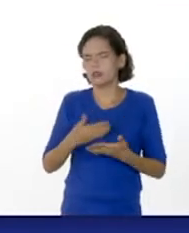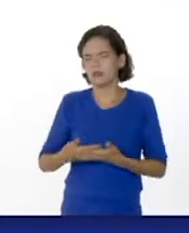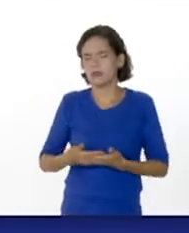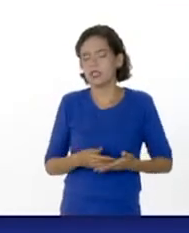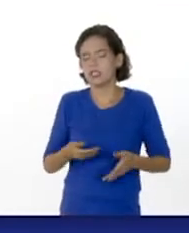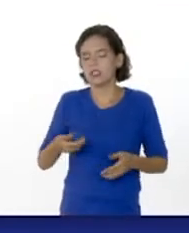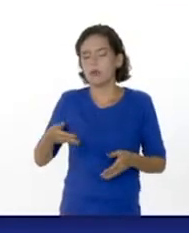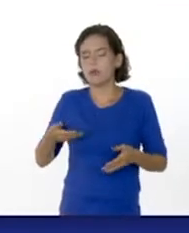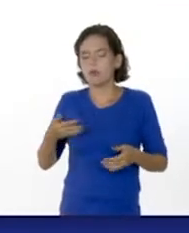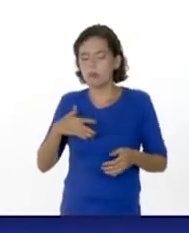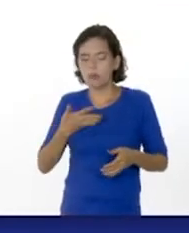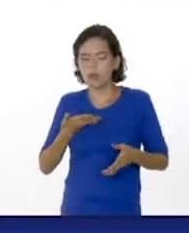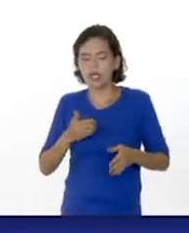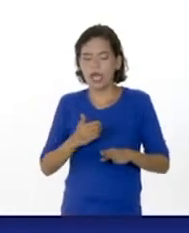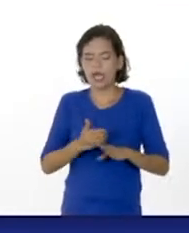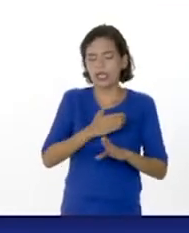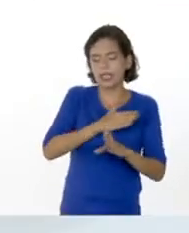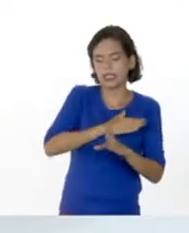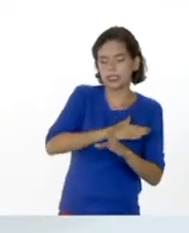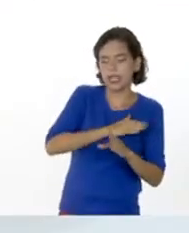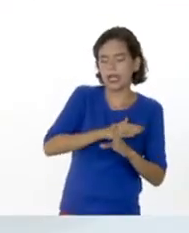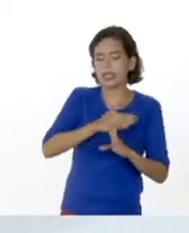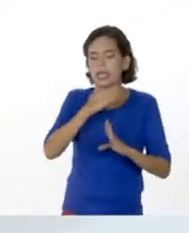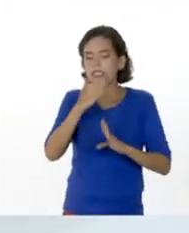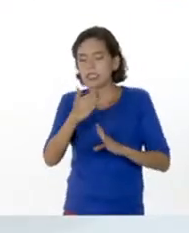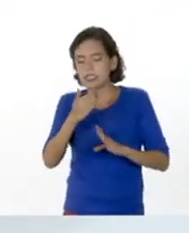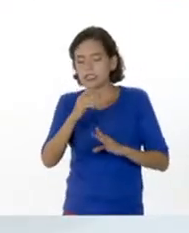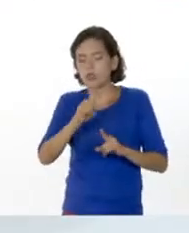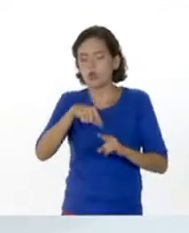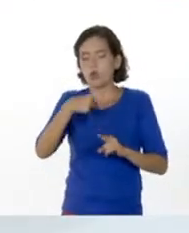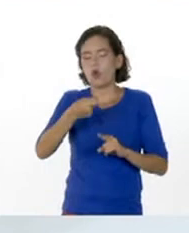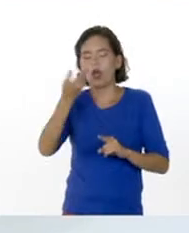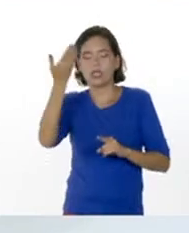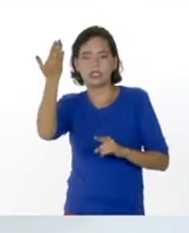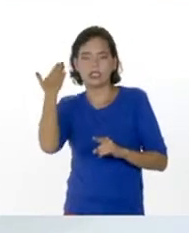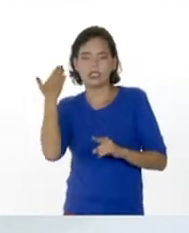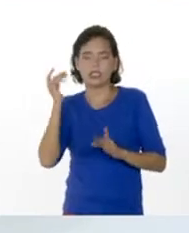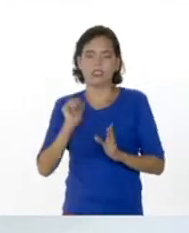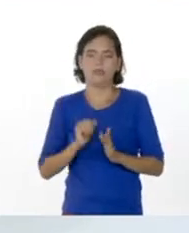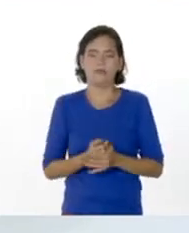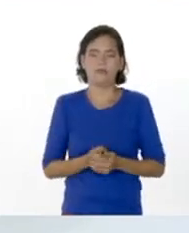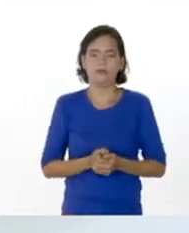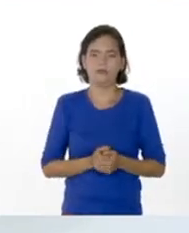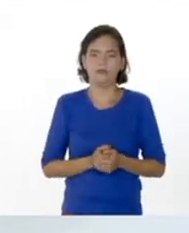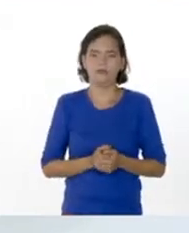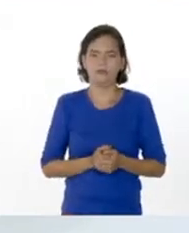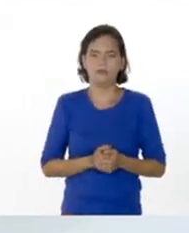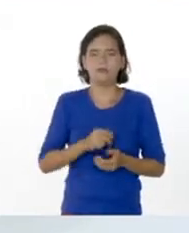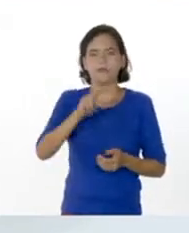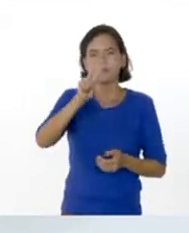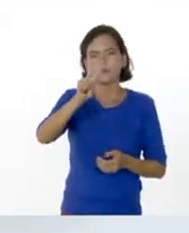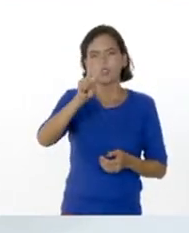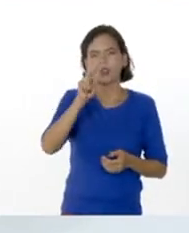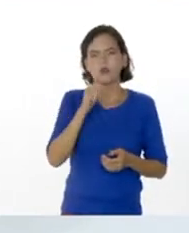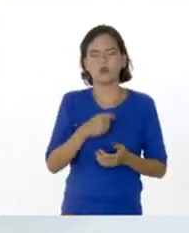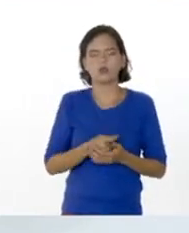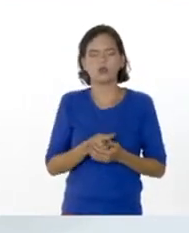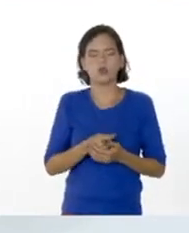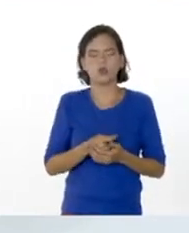gestación se puede adelantar o se puede atrasar, pero generalmente podemos decir del 9 al 13 es el primer periodo o el primer trimestre. El segundo trimestre va a ser